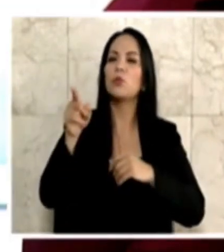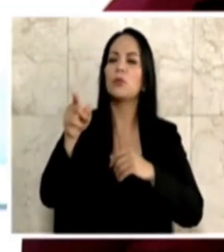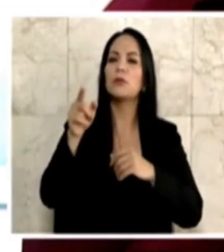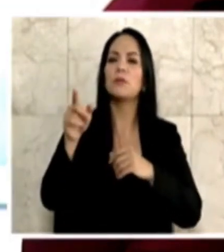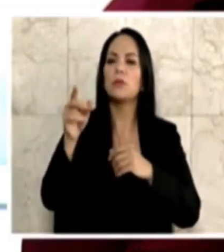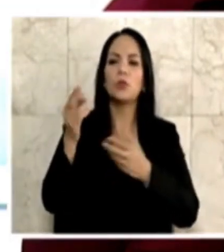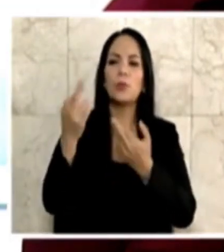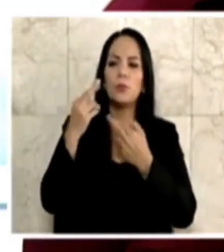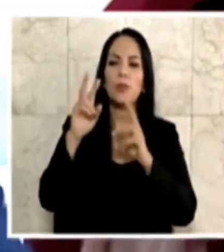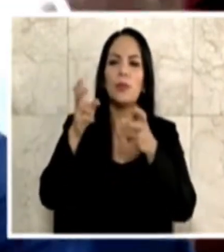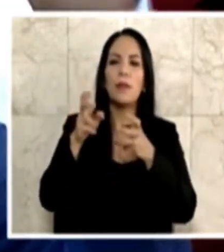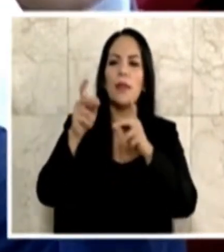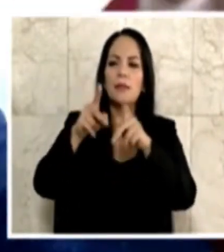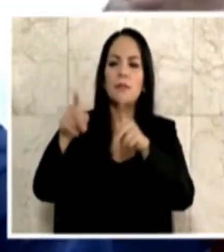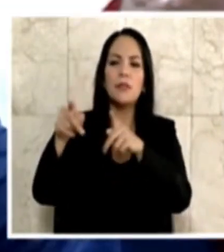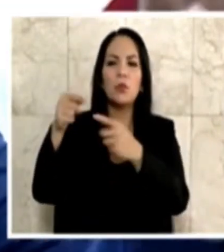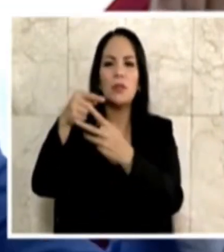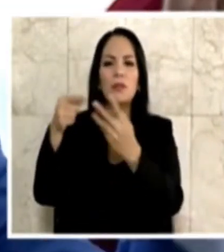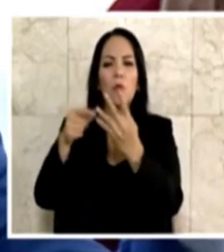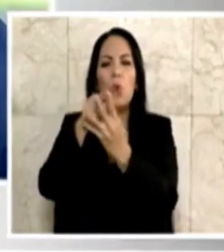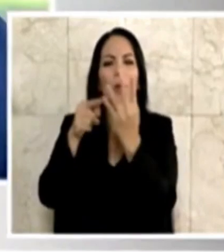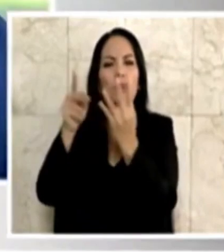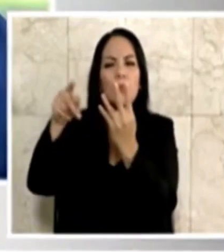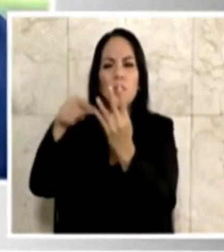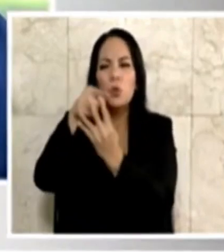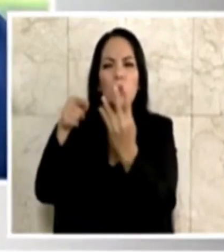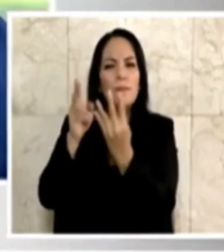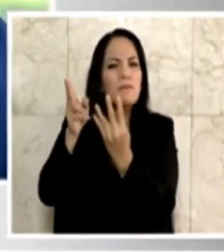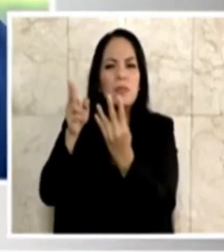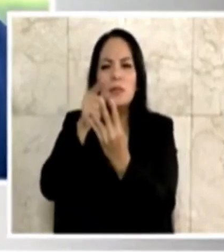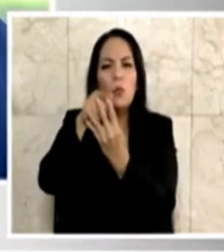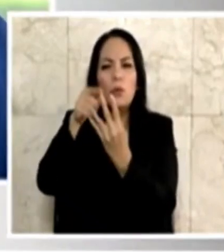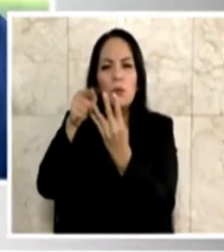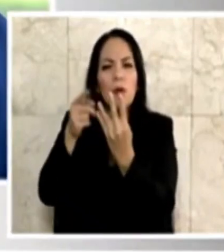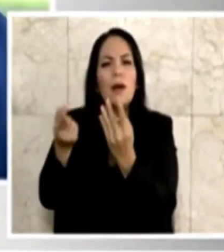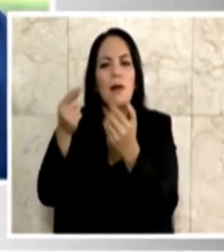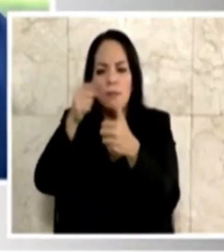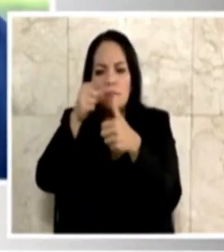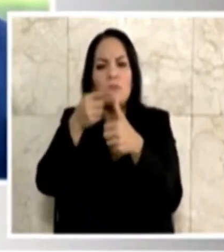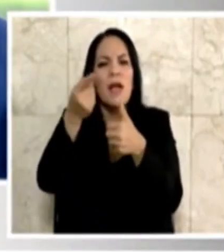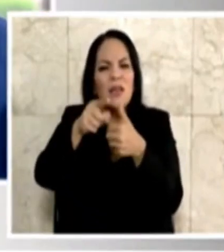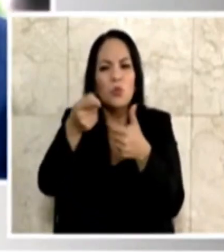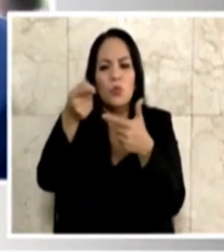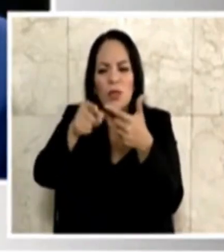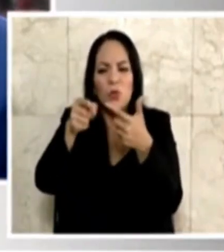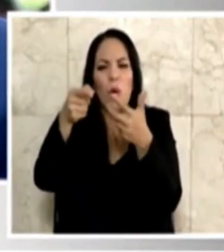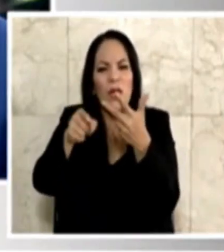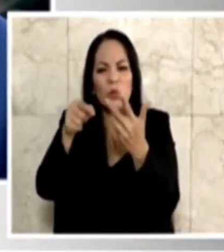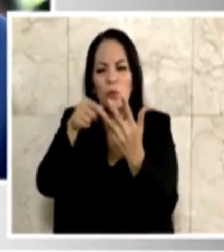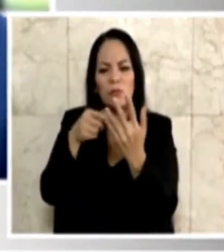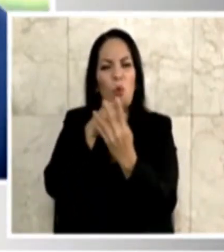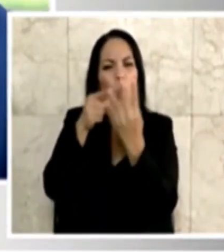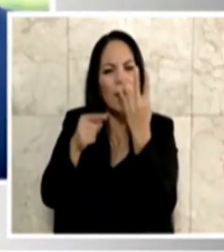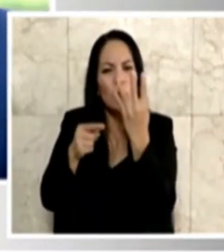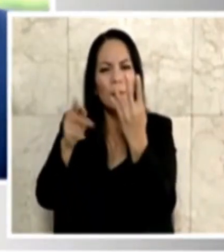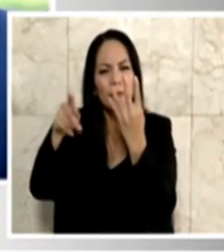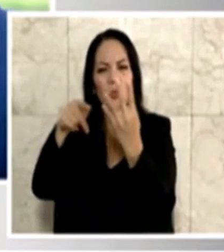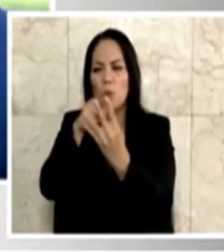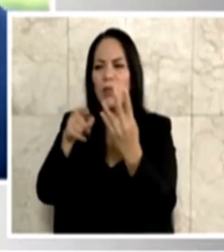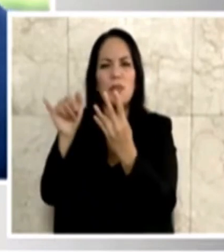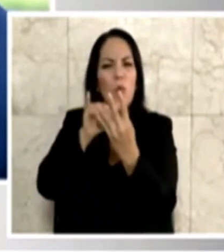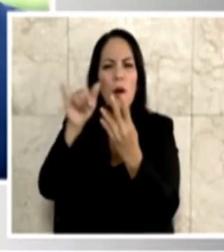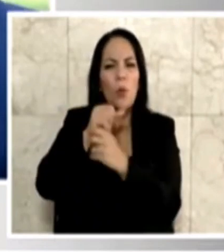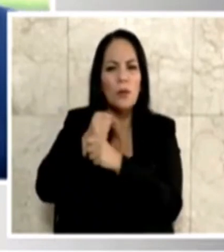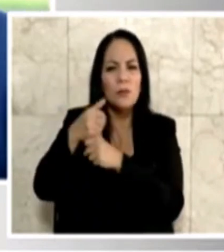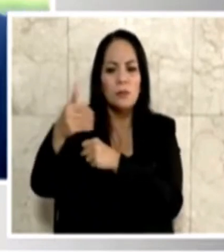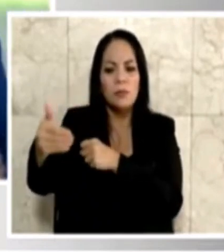personajes son cuatro personajes que están en todos estos casos y pareciera que tienen un modo superante igual. ¿Qué va a pasar con